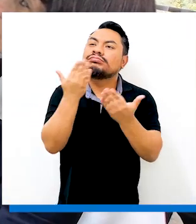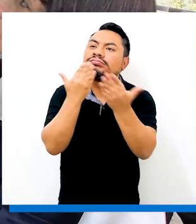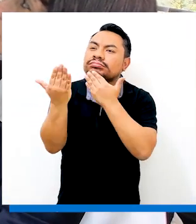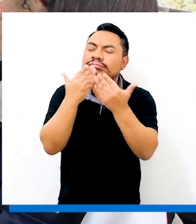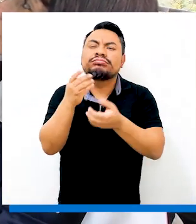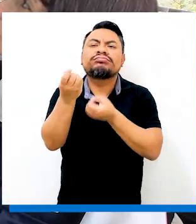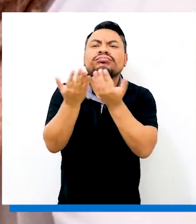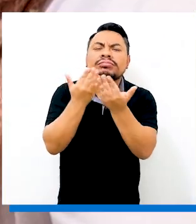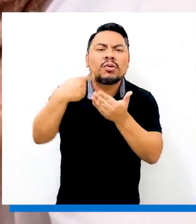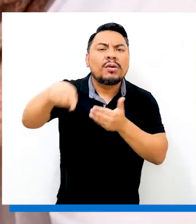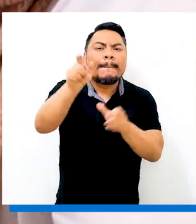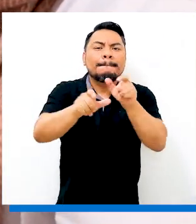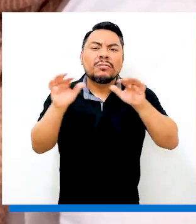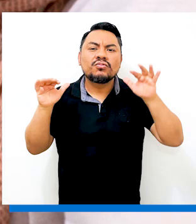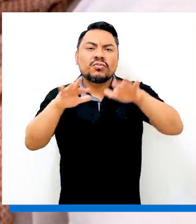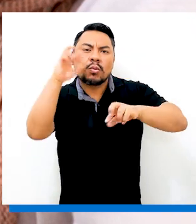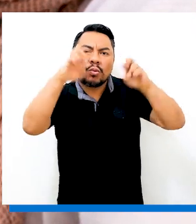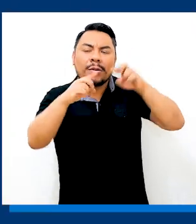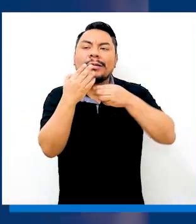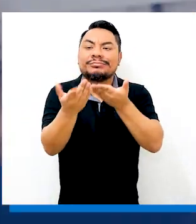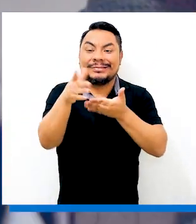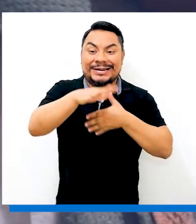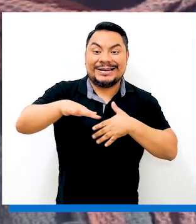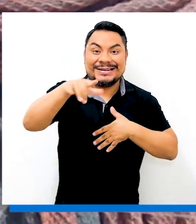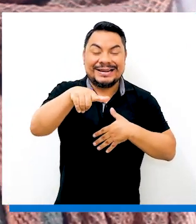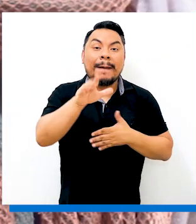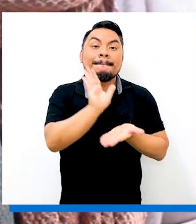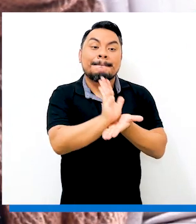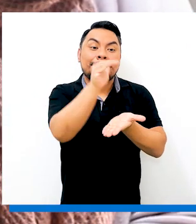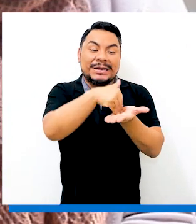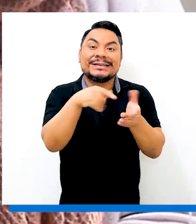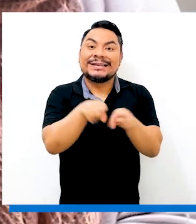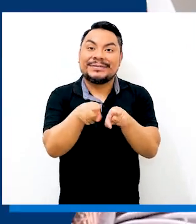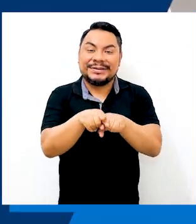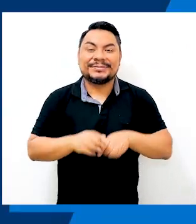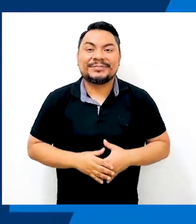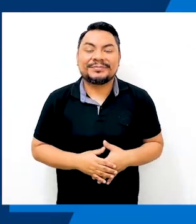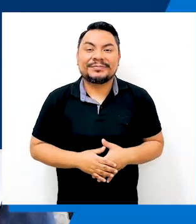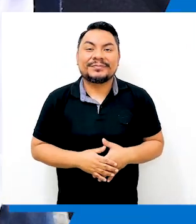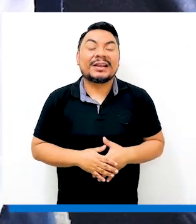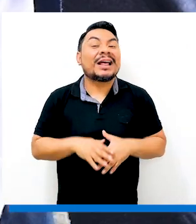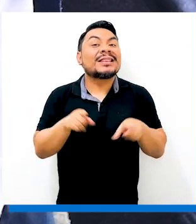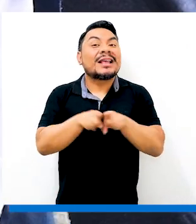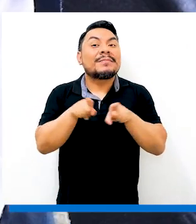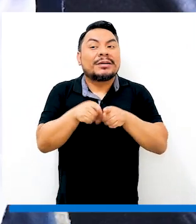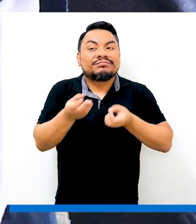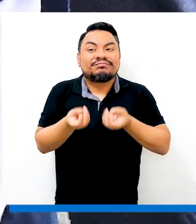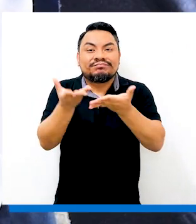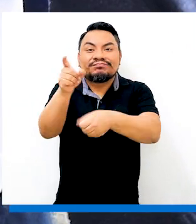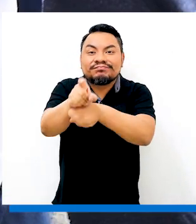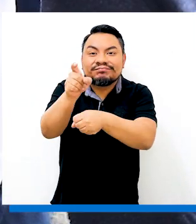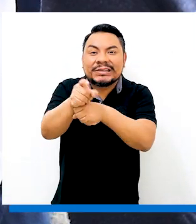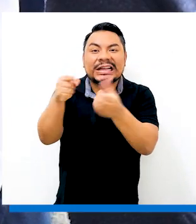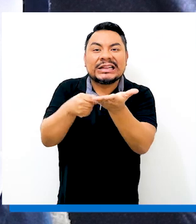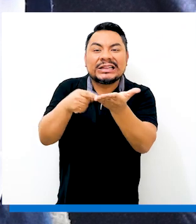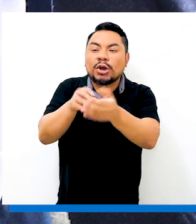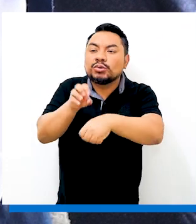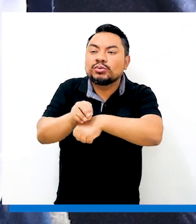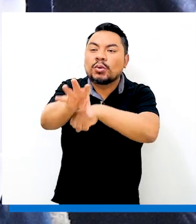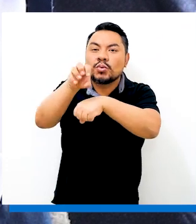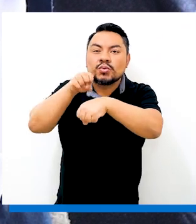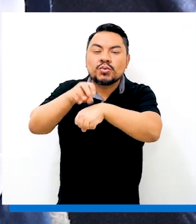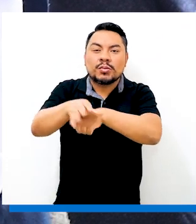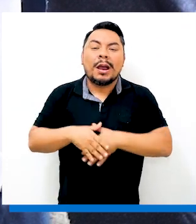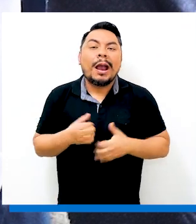atiende las consultas y trámites de los ciudadanos de esta región y de Madre de Dios También brindamos asistencia técnica,